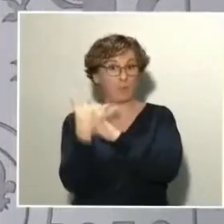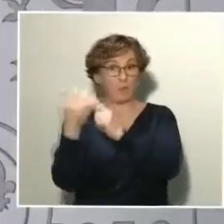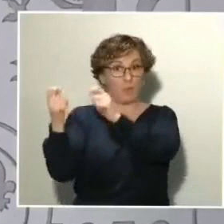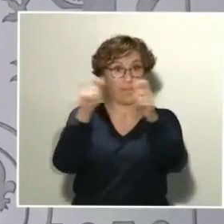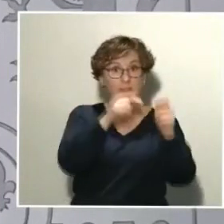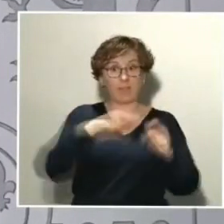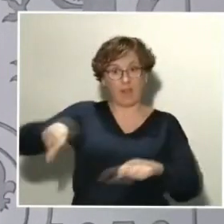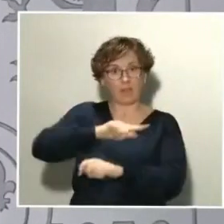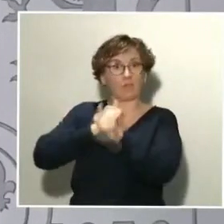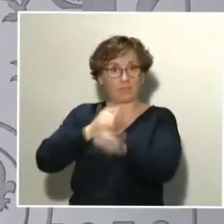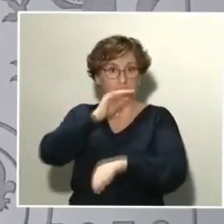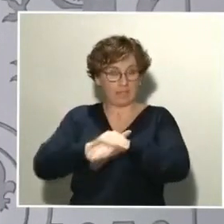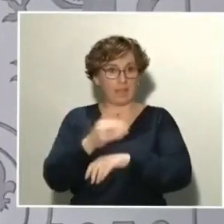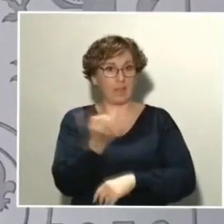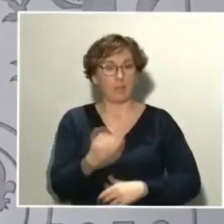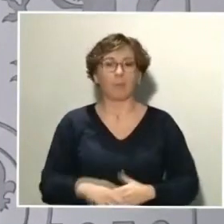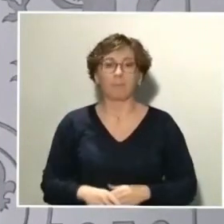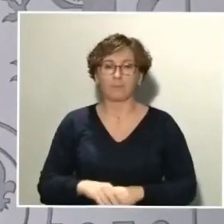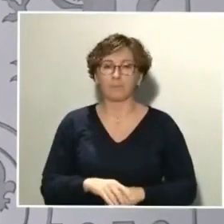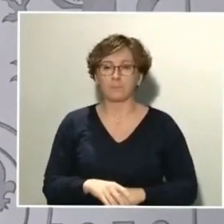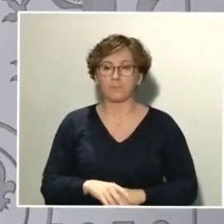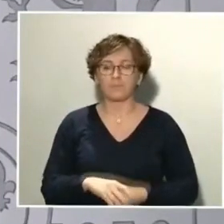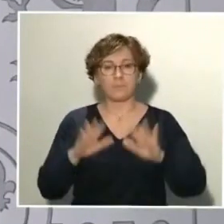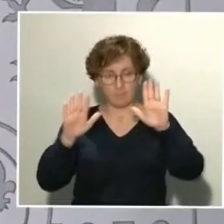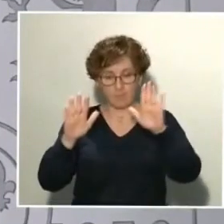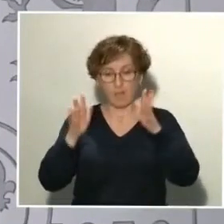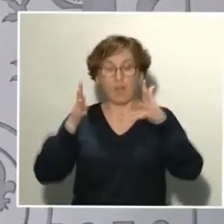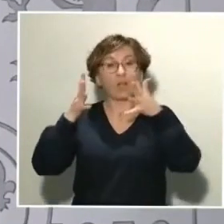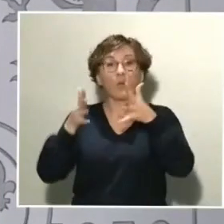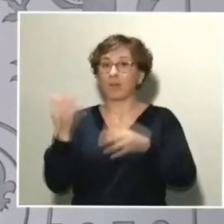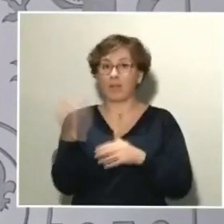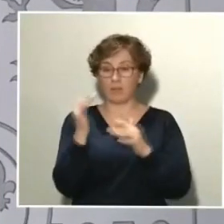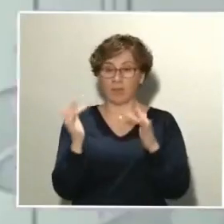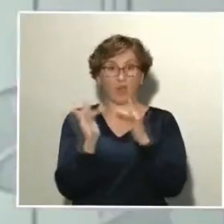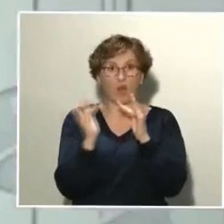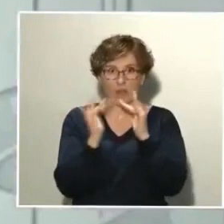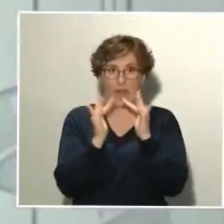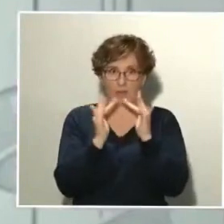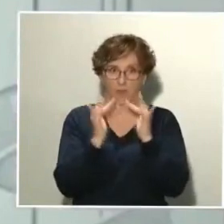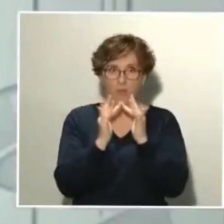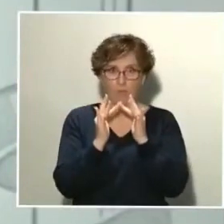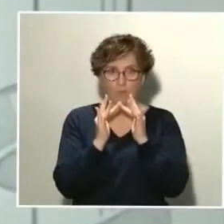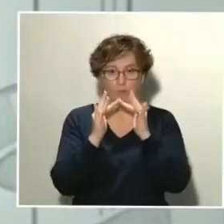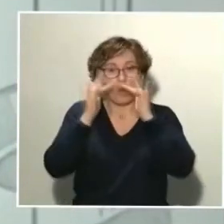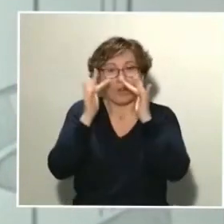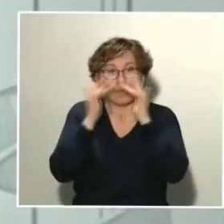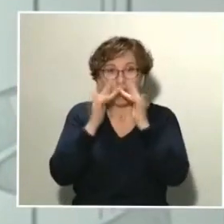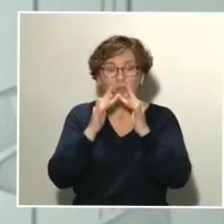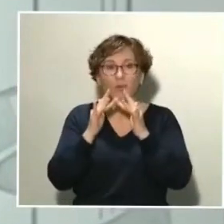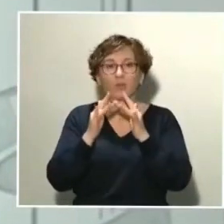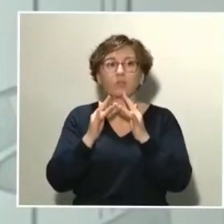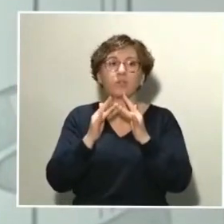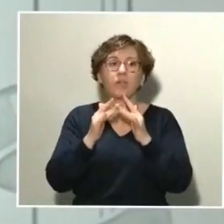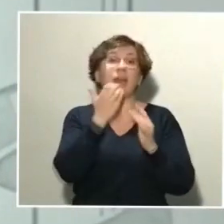En general, la recomendación es que los contactos estrechos, contactos que tienen que reúnarse en una serie de condiciones, obviamente los ejemplos que me ha dado